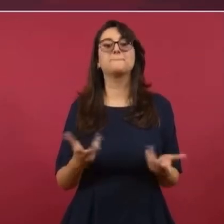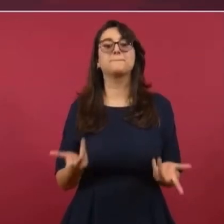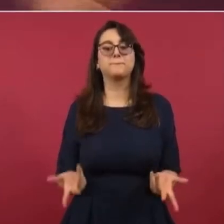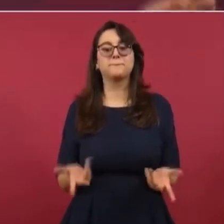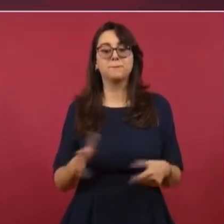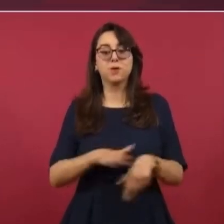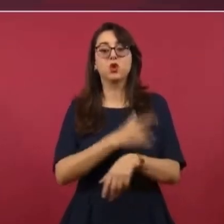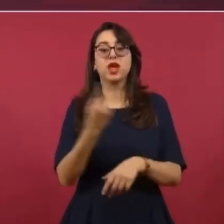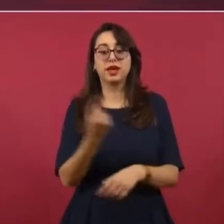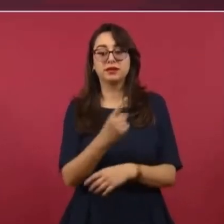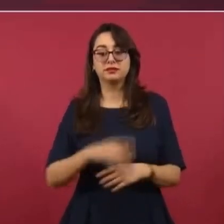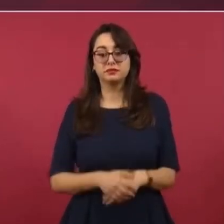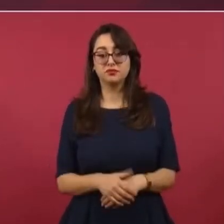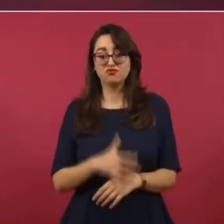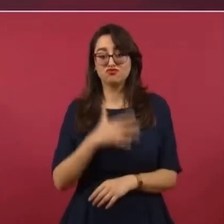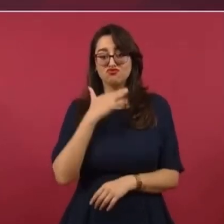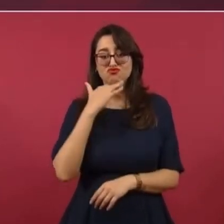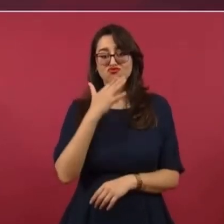todo pura influencia.